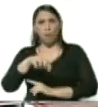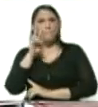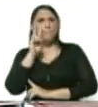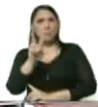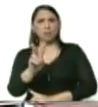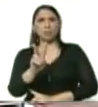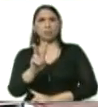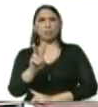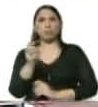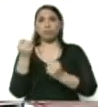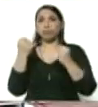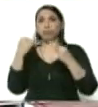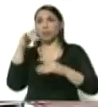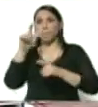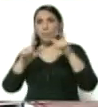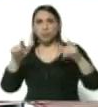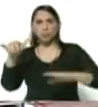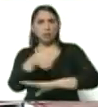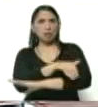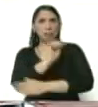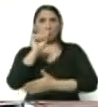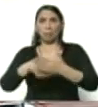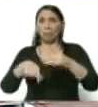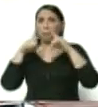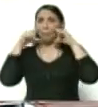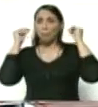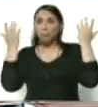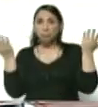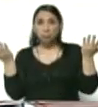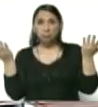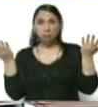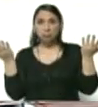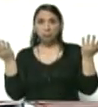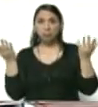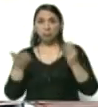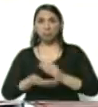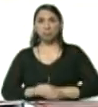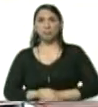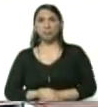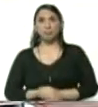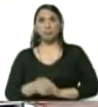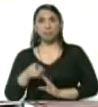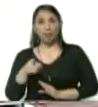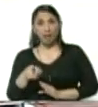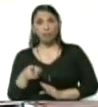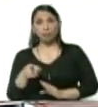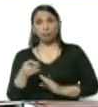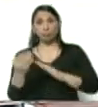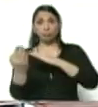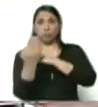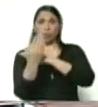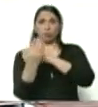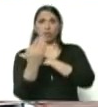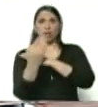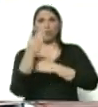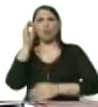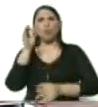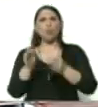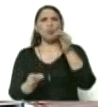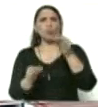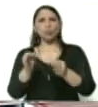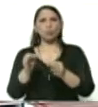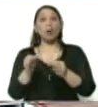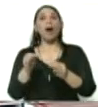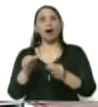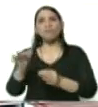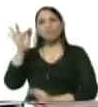muchas personas en la calle sin el tapabocas. Esto es lo que nos va a proteger justamente de la